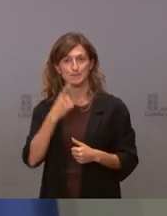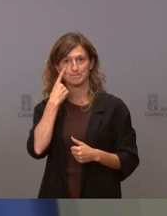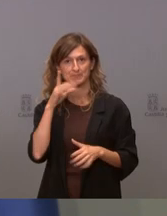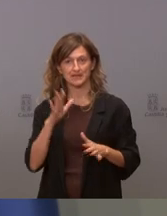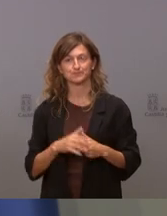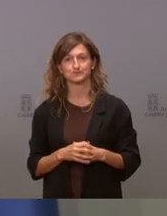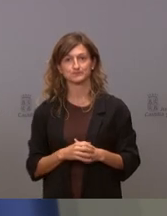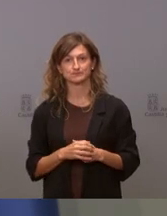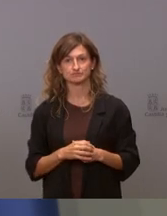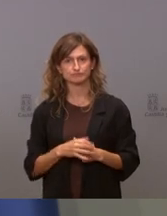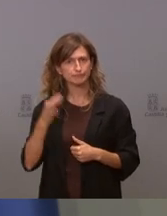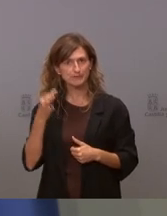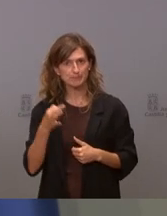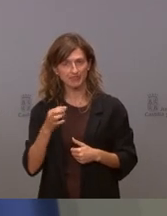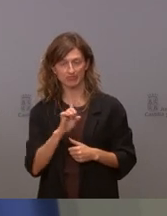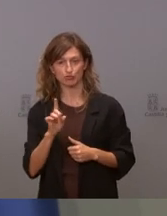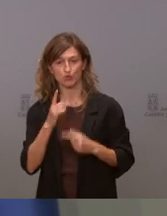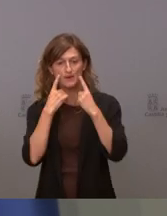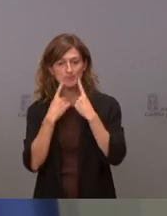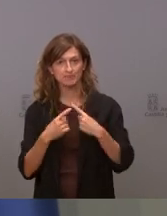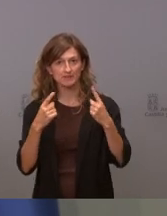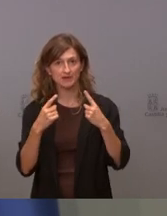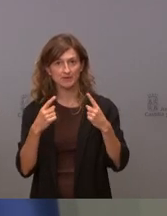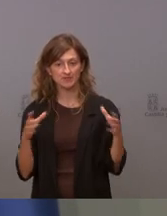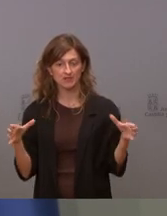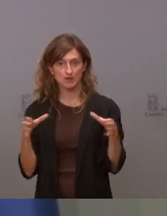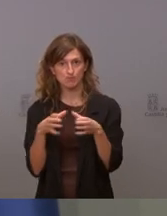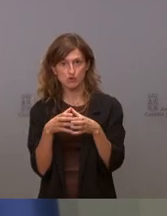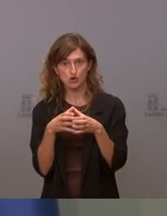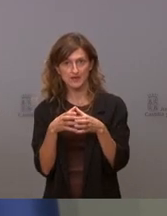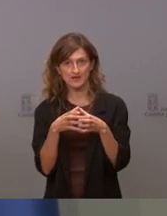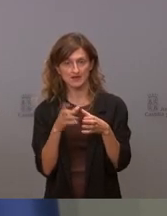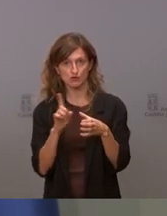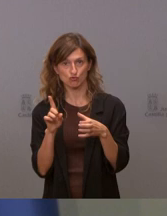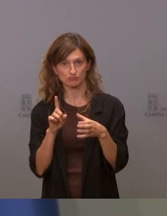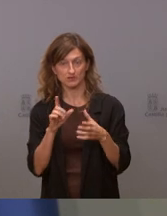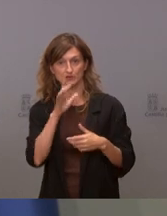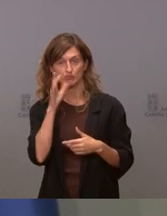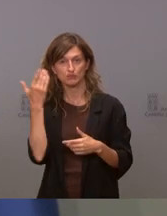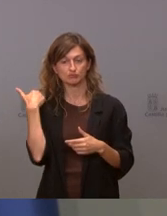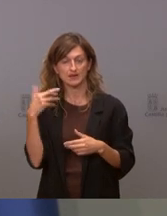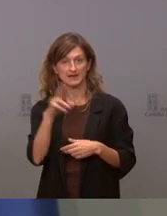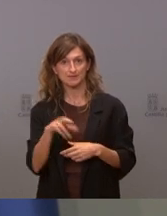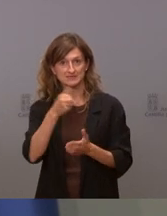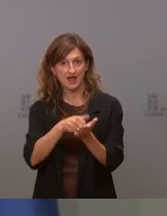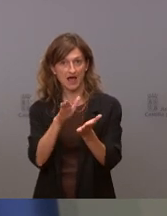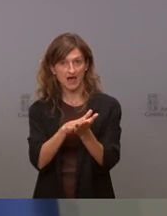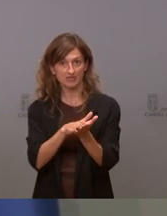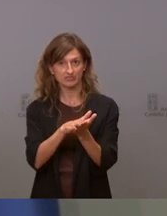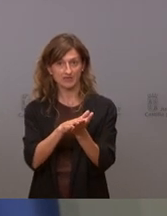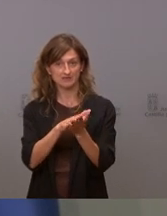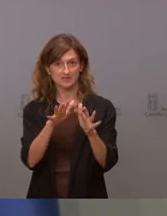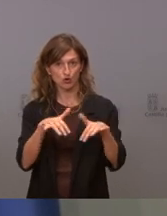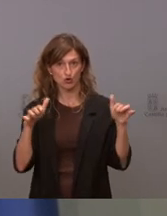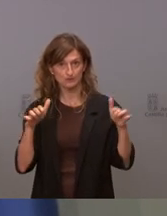Mire, no es verdad. No es la primera vez que no se produce un voto en bloque. Puede repasar las actas de las